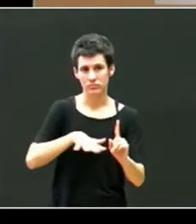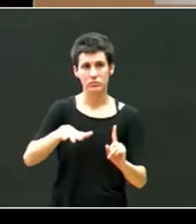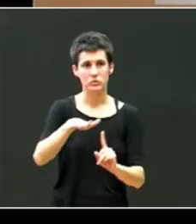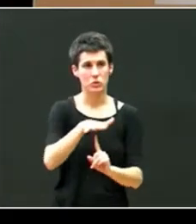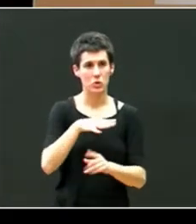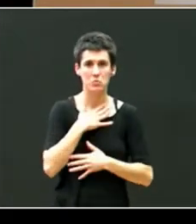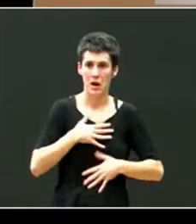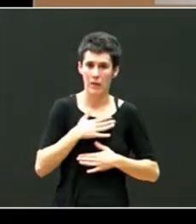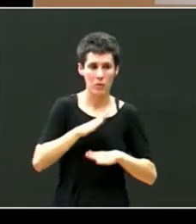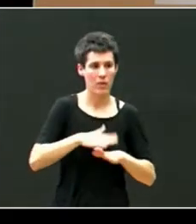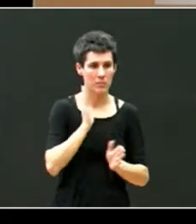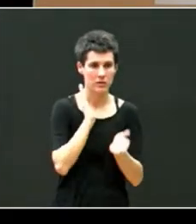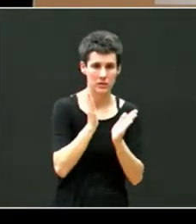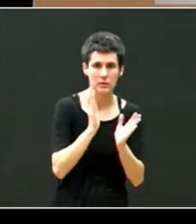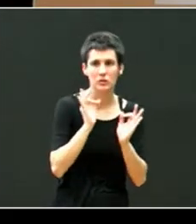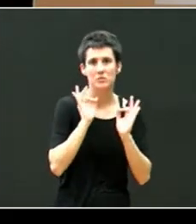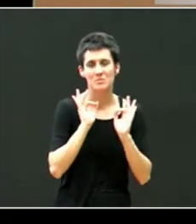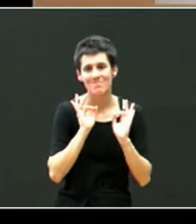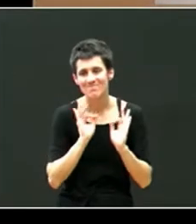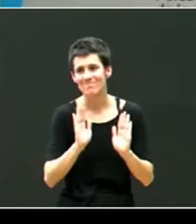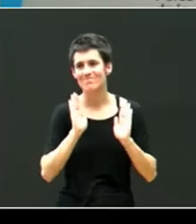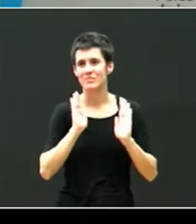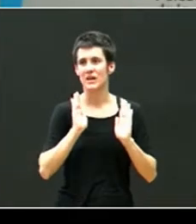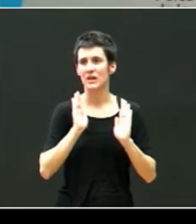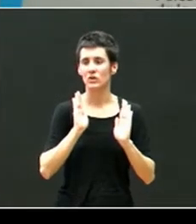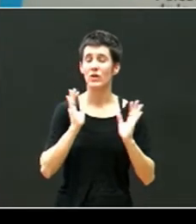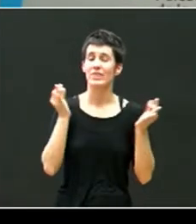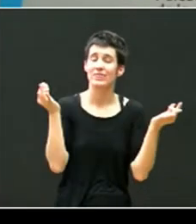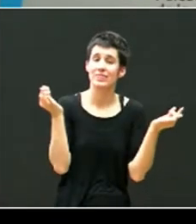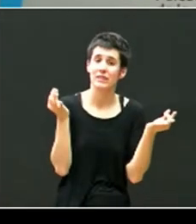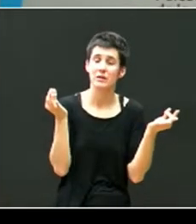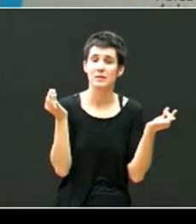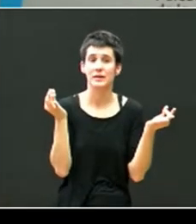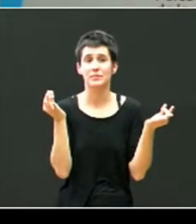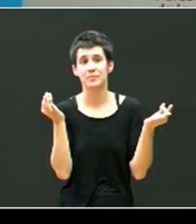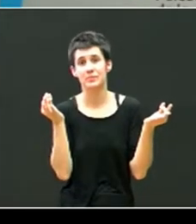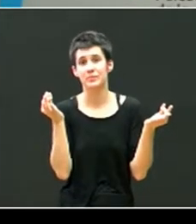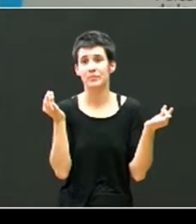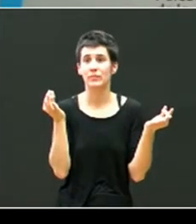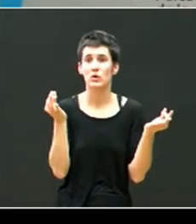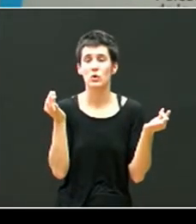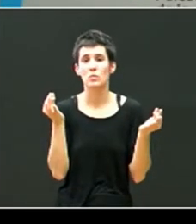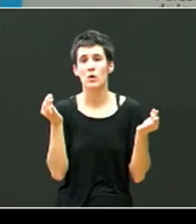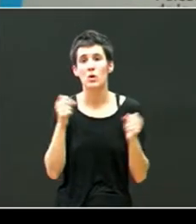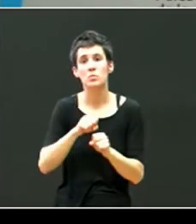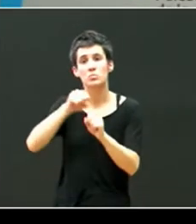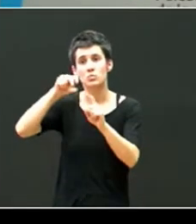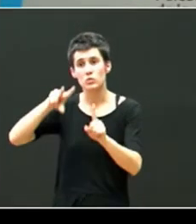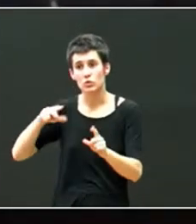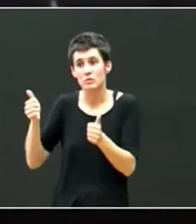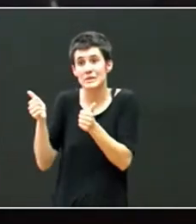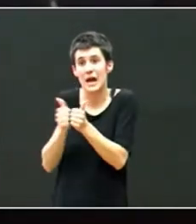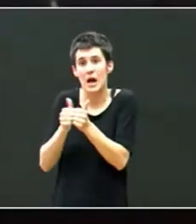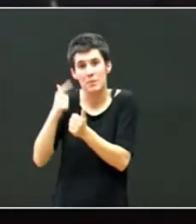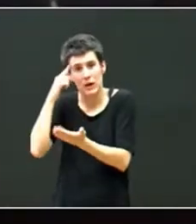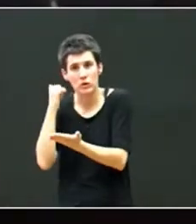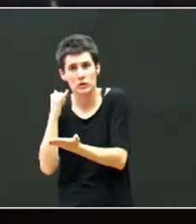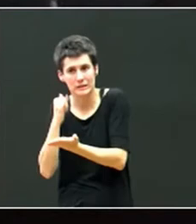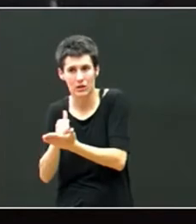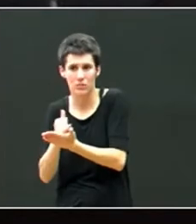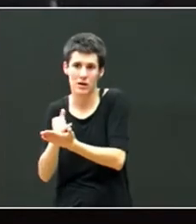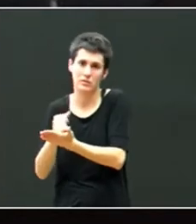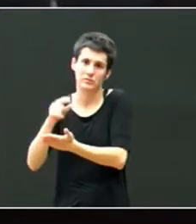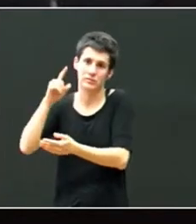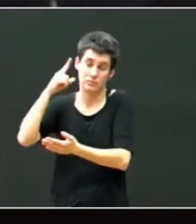menores pero algunos incorporan la visión del apego pero deberían no todos incorporan la visión del apego y el trauma y es que como un